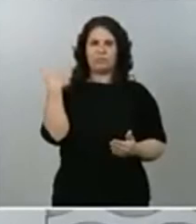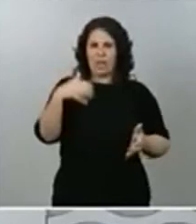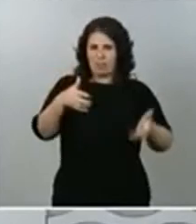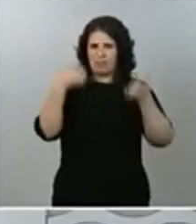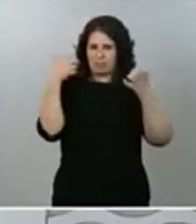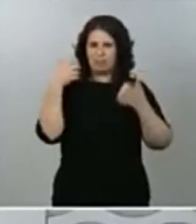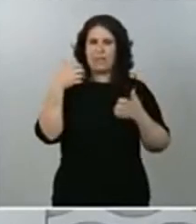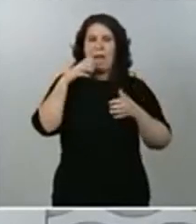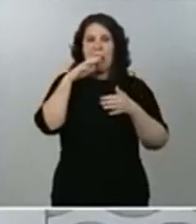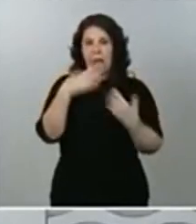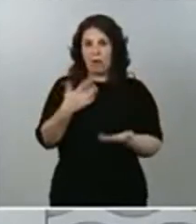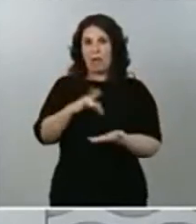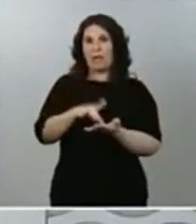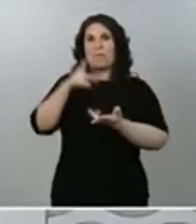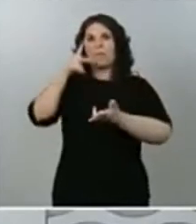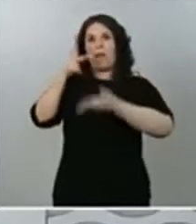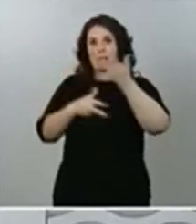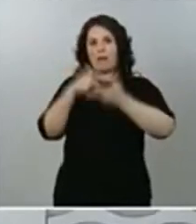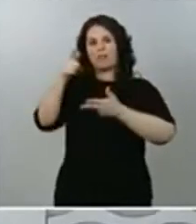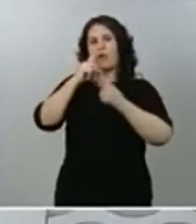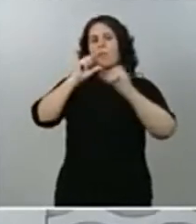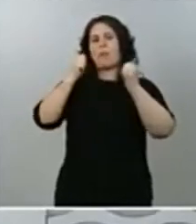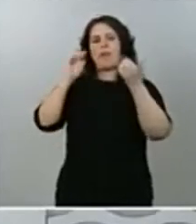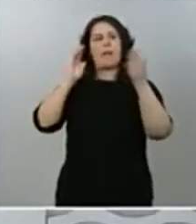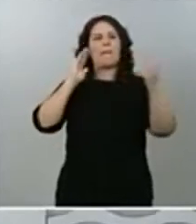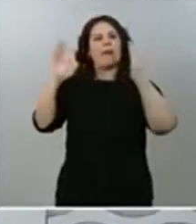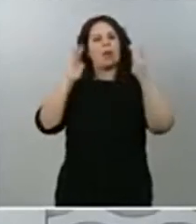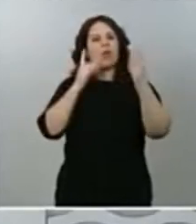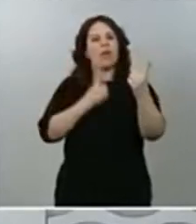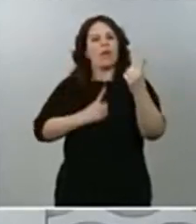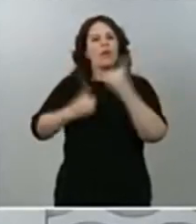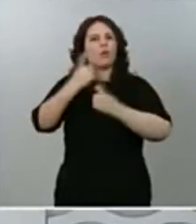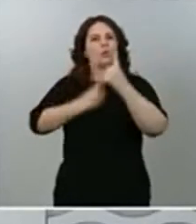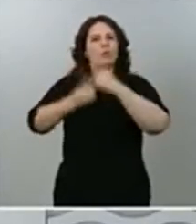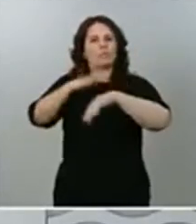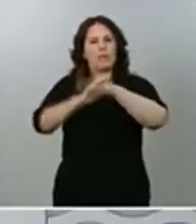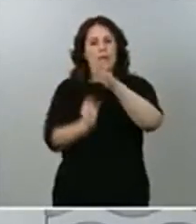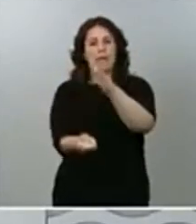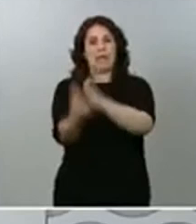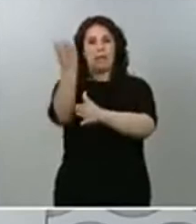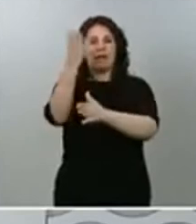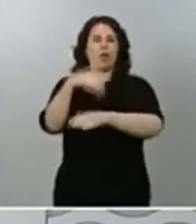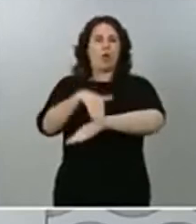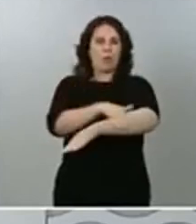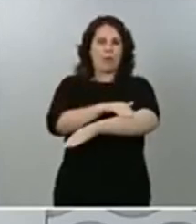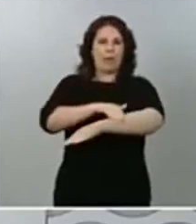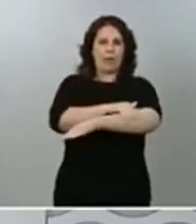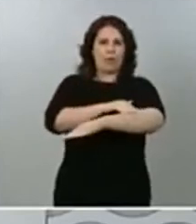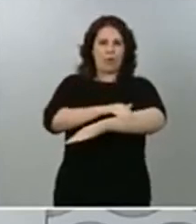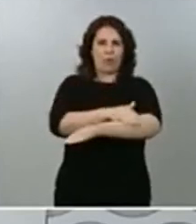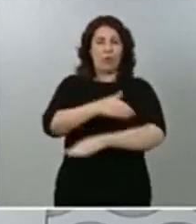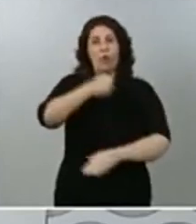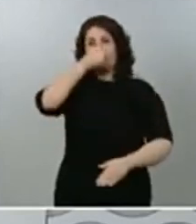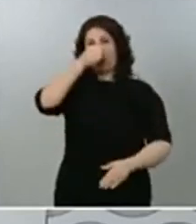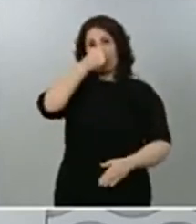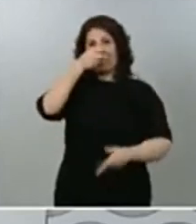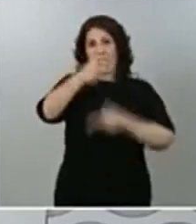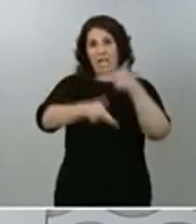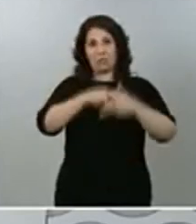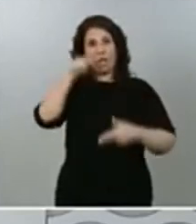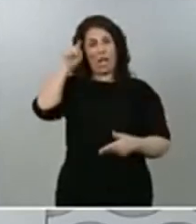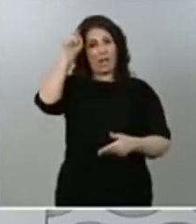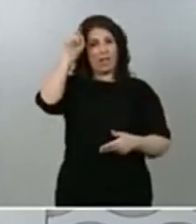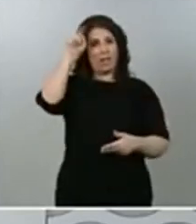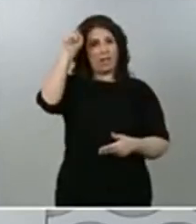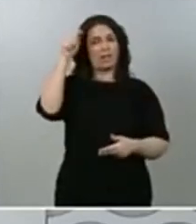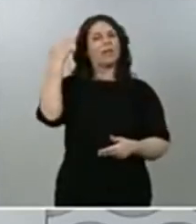abrir el periodo de consulta para la conformación del Gobierno y el propio Partido Socialista en Euskadi se ha referido a